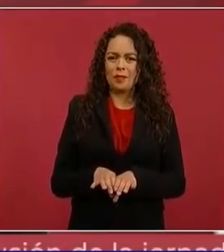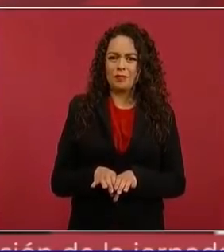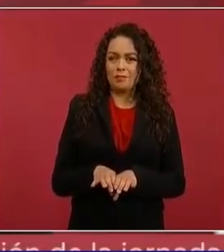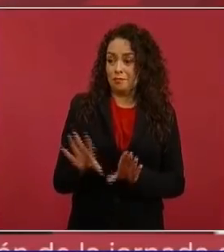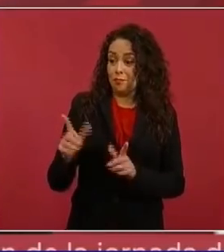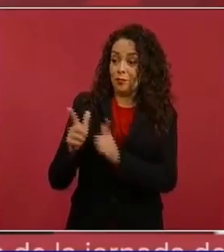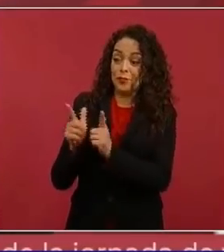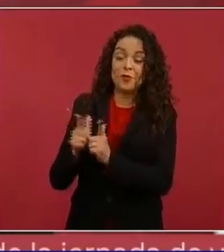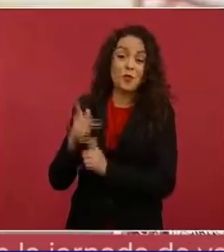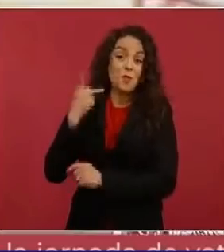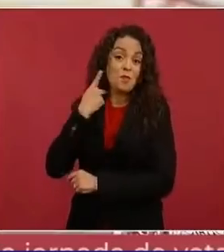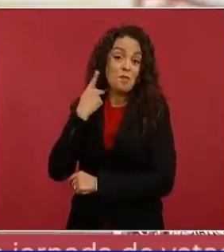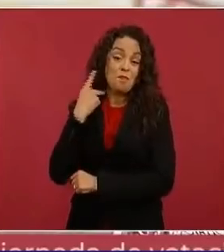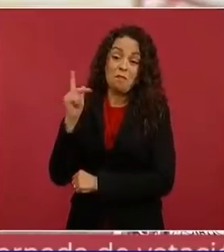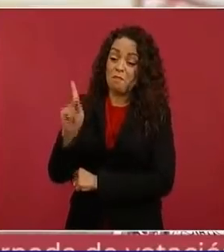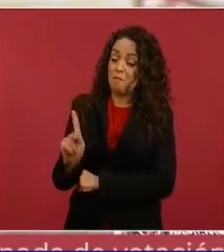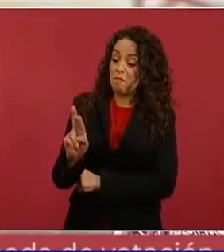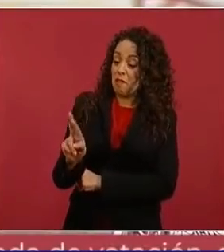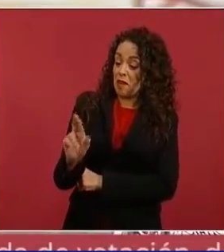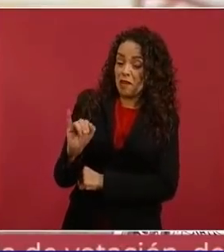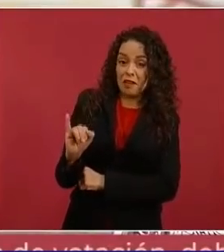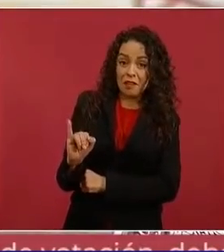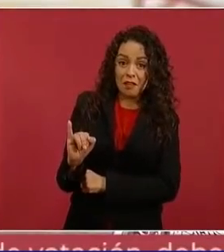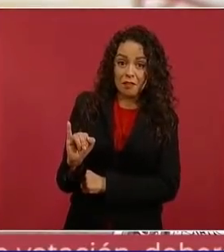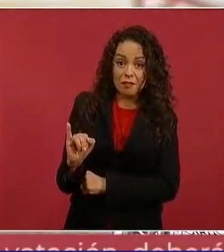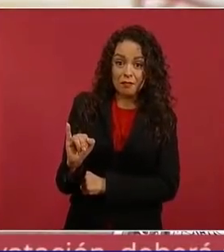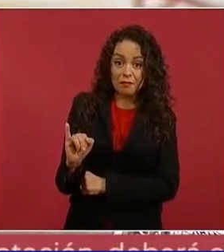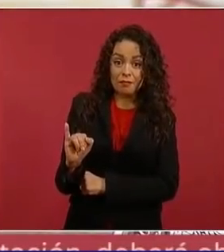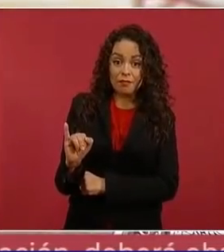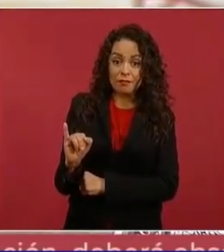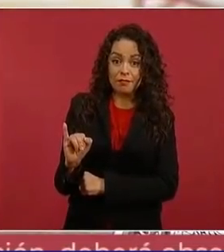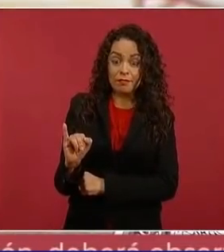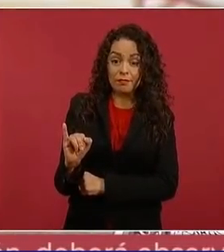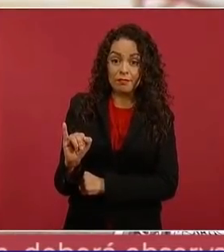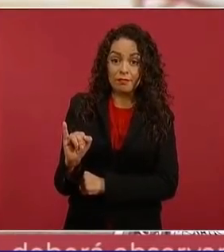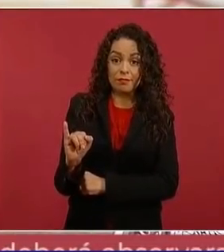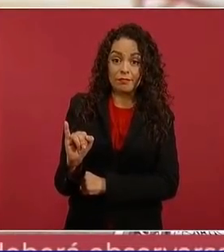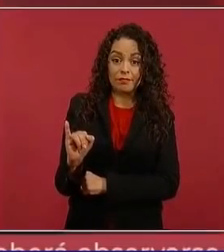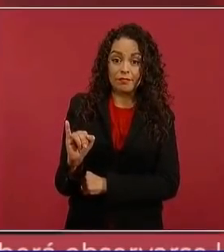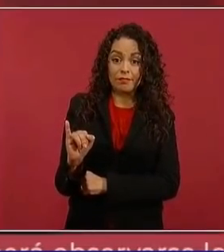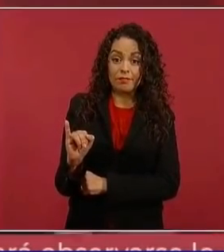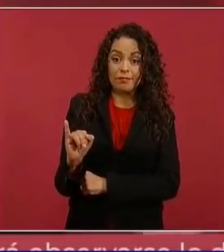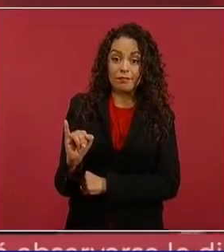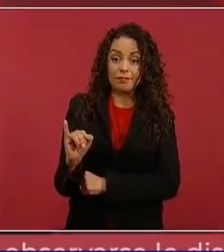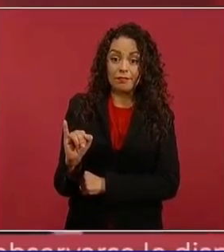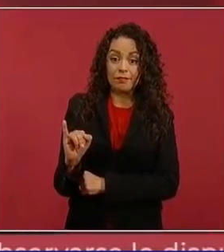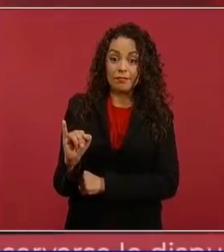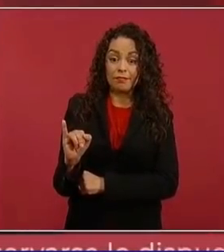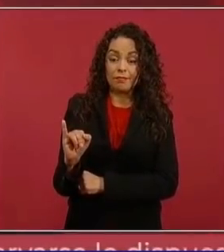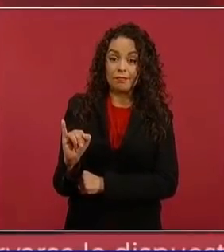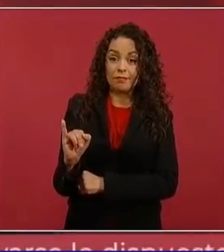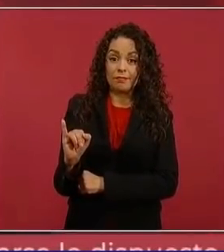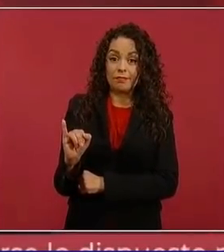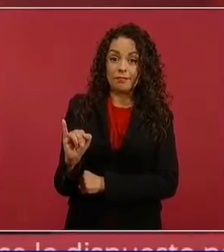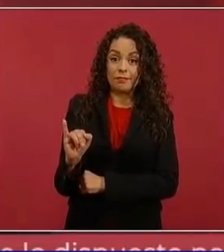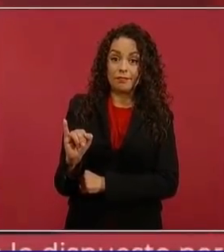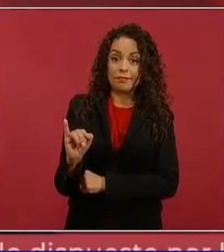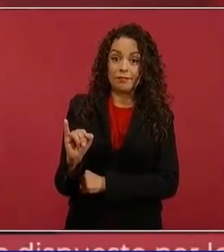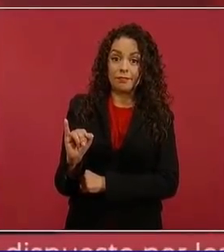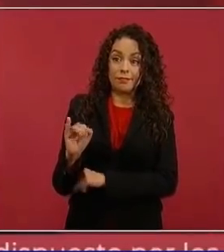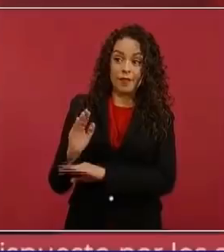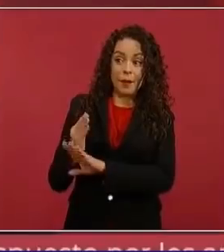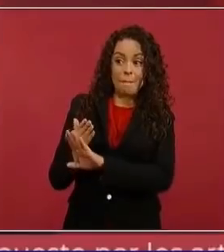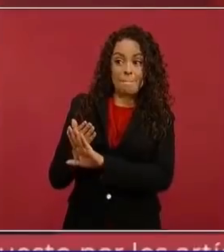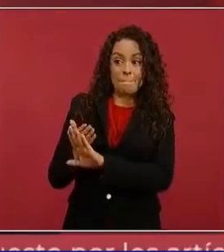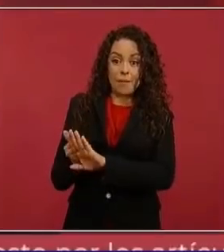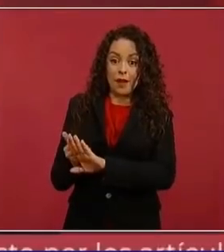va a actuar en contra del